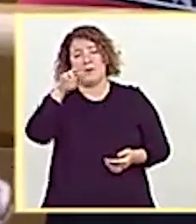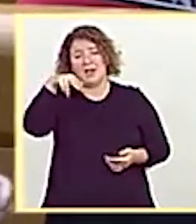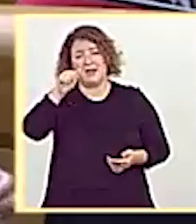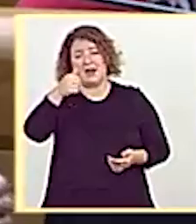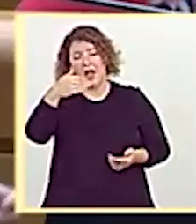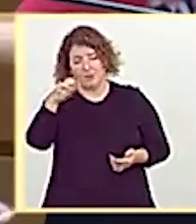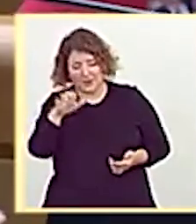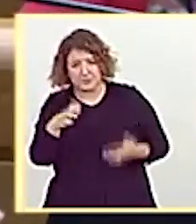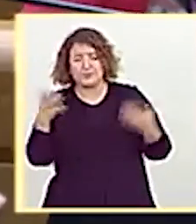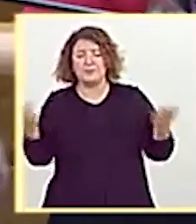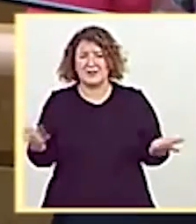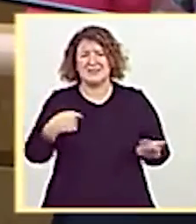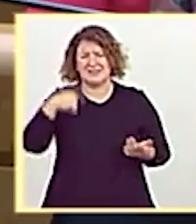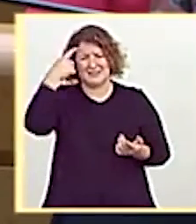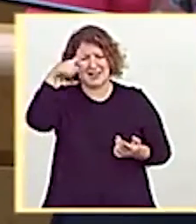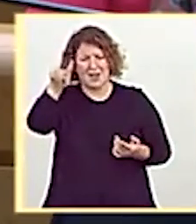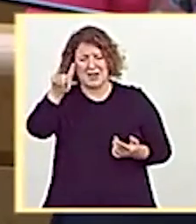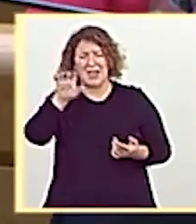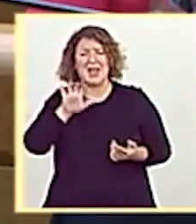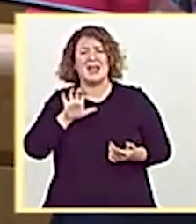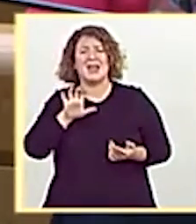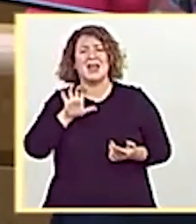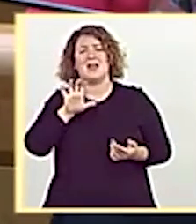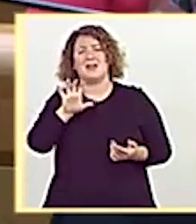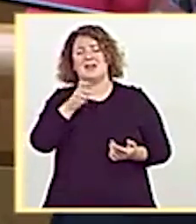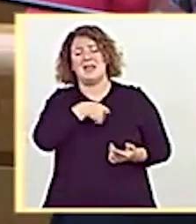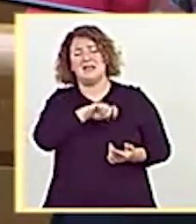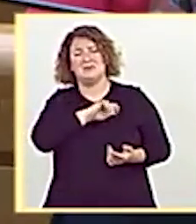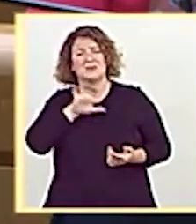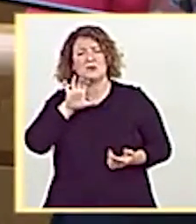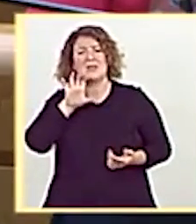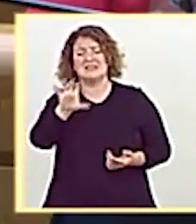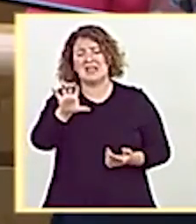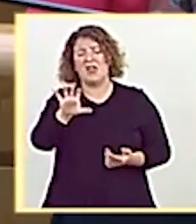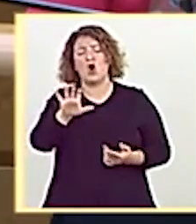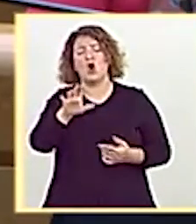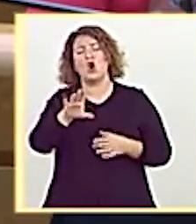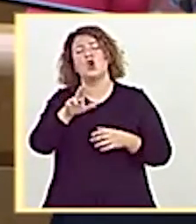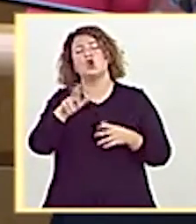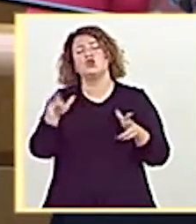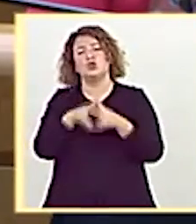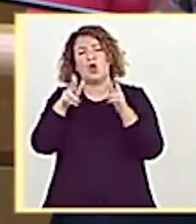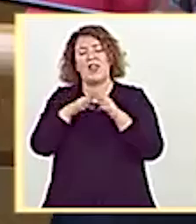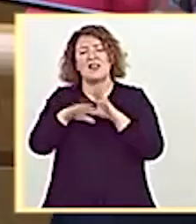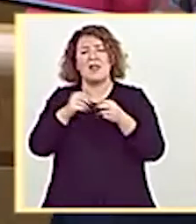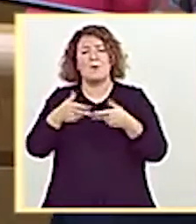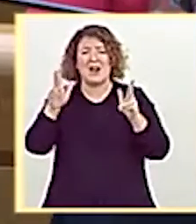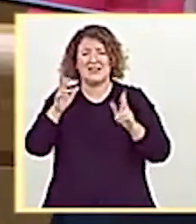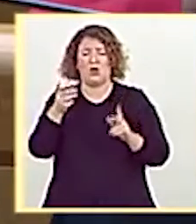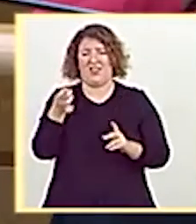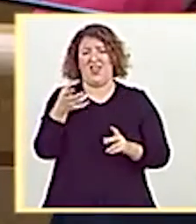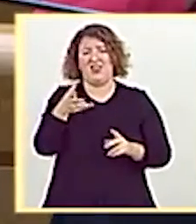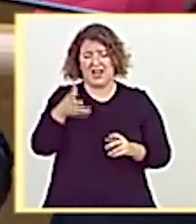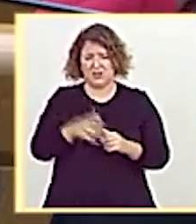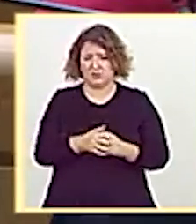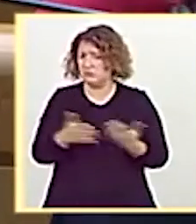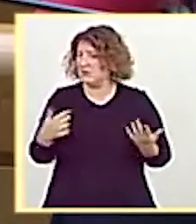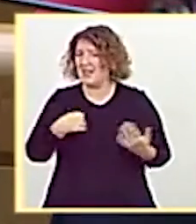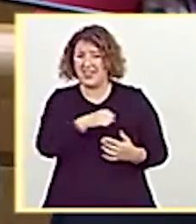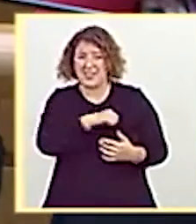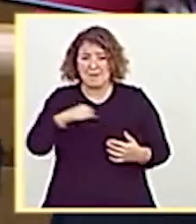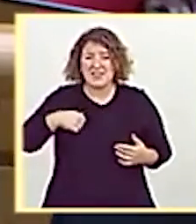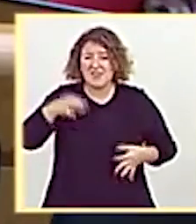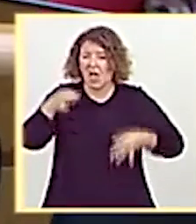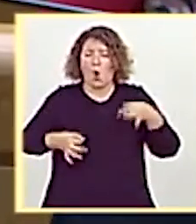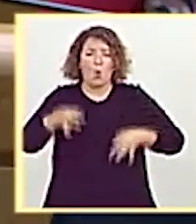sabe muy bien que España es un Estado social y democrático de derecho y donde sabe que la independencia judicial no está en juego,